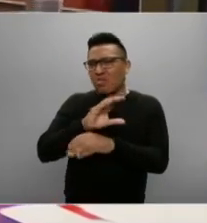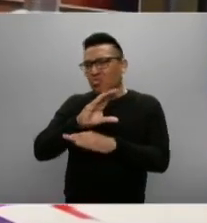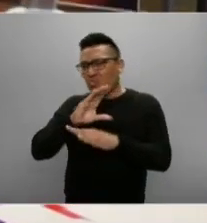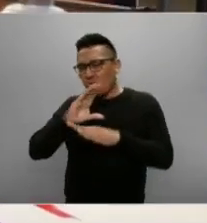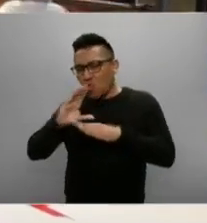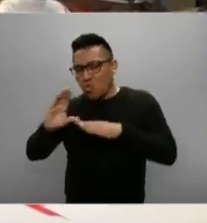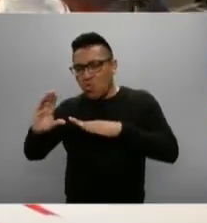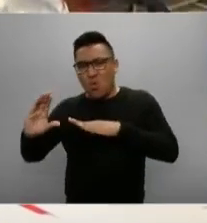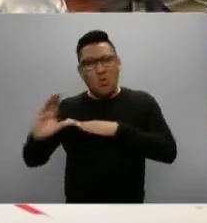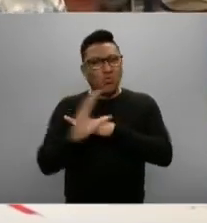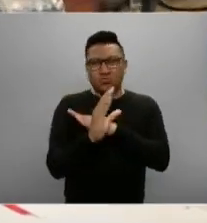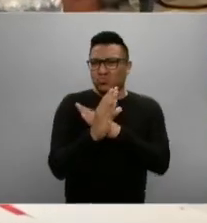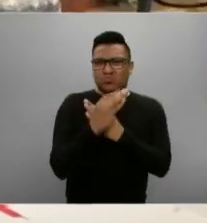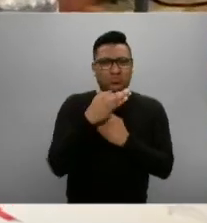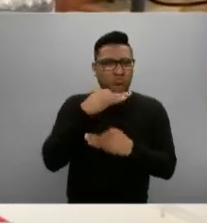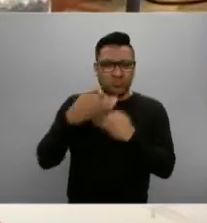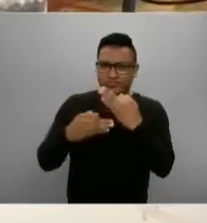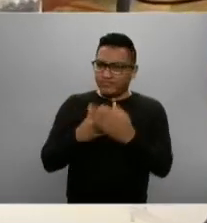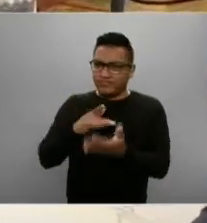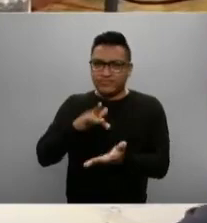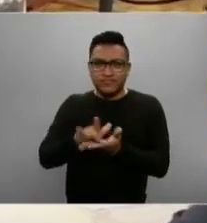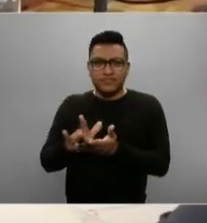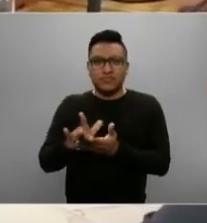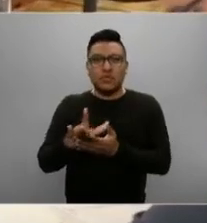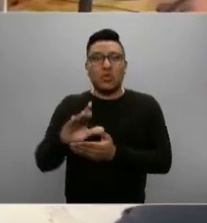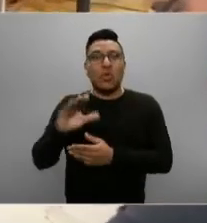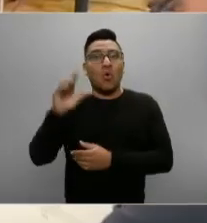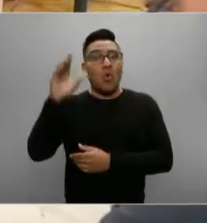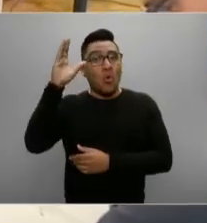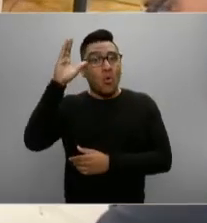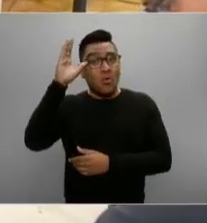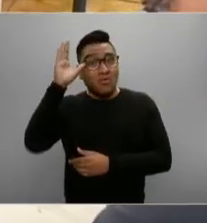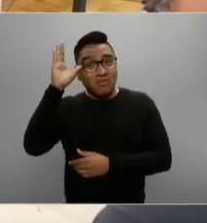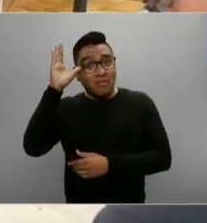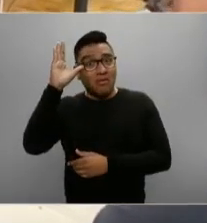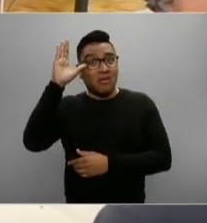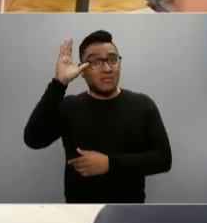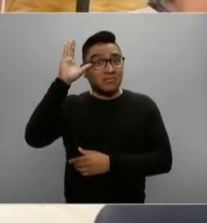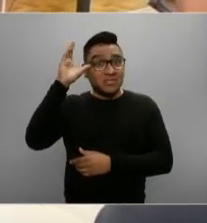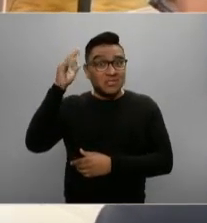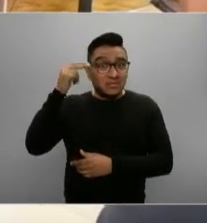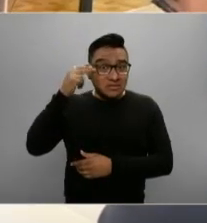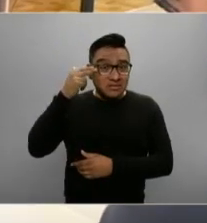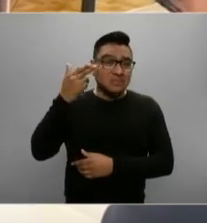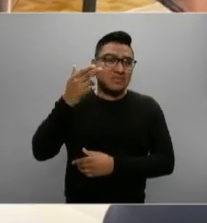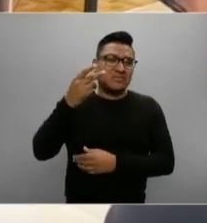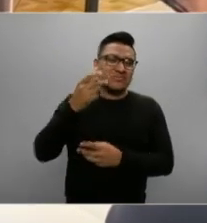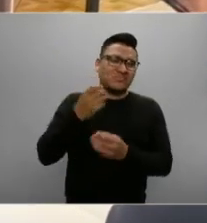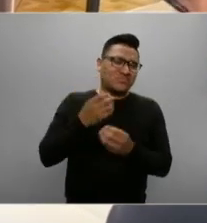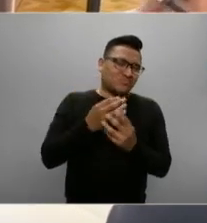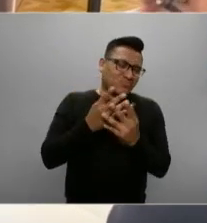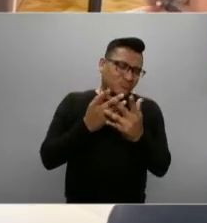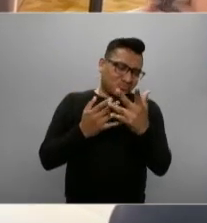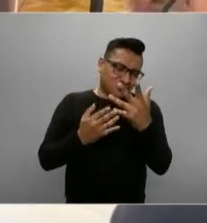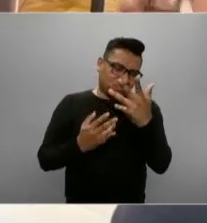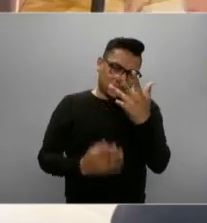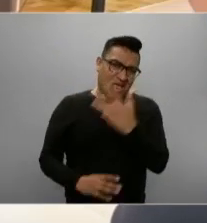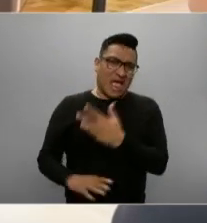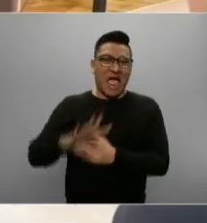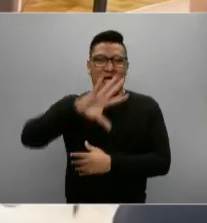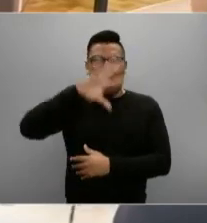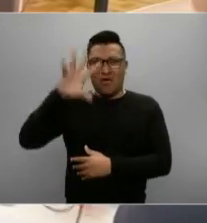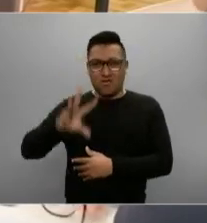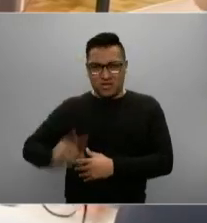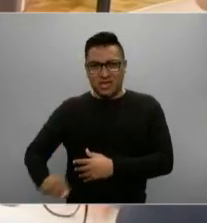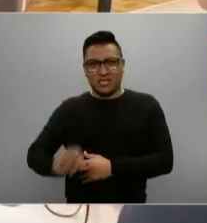todo el Caribe, está Corea, está China, y hay un buen número de países africanos, está